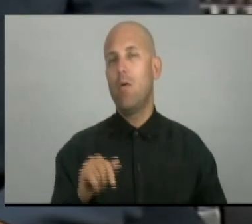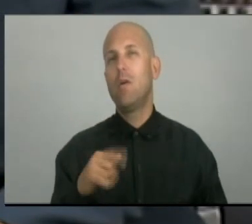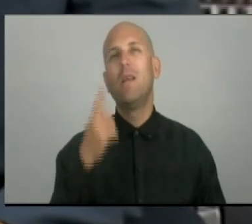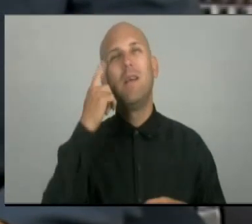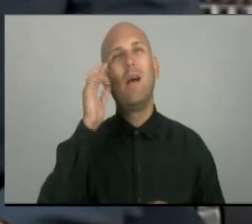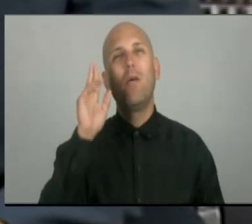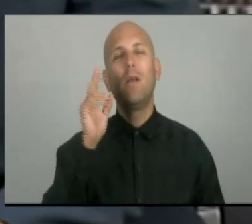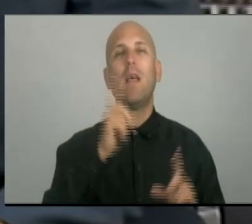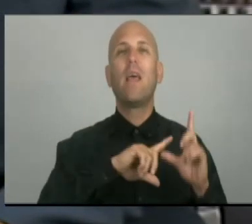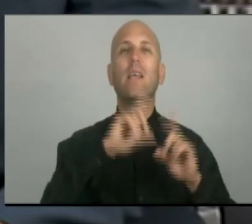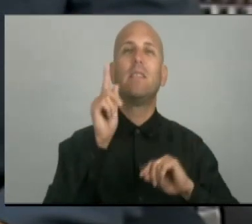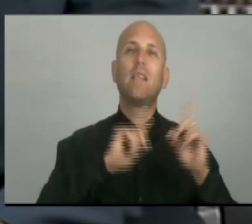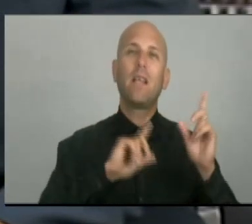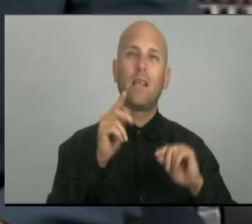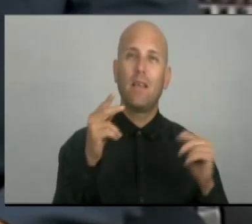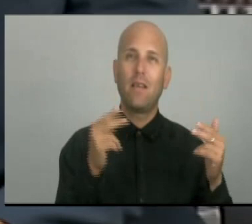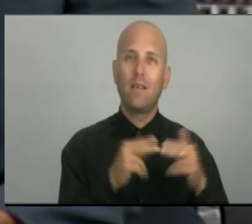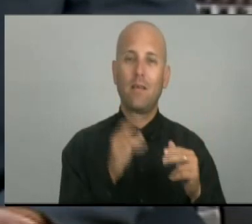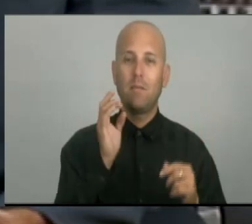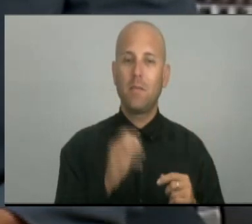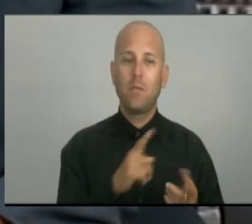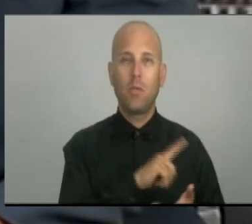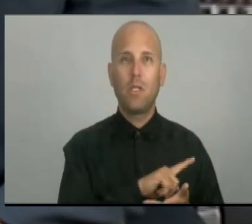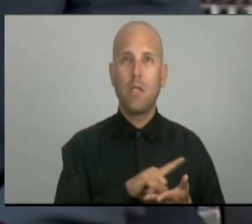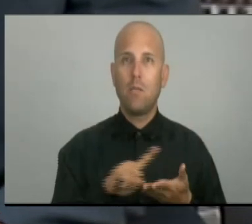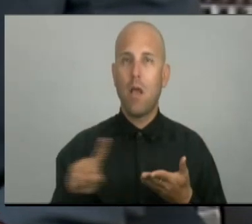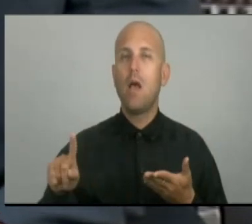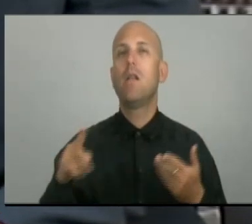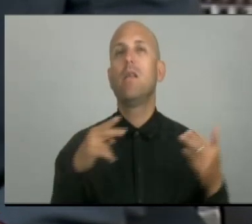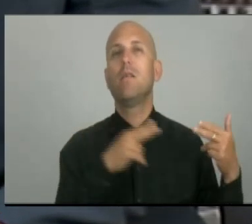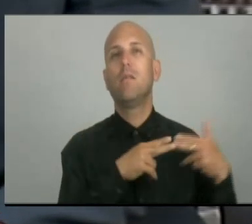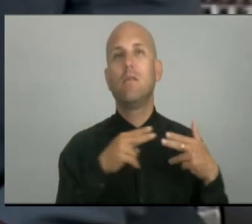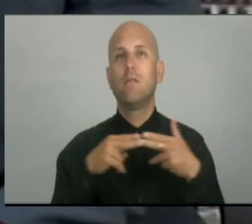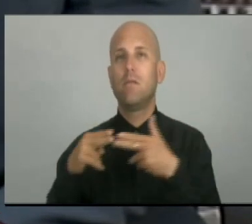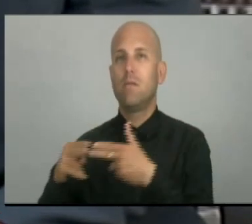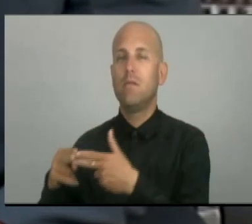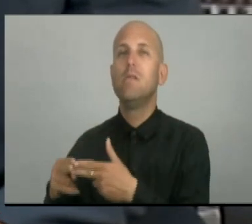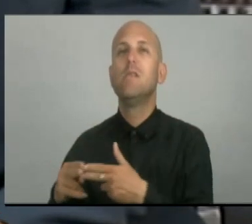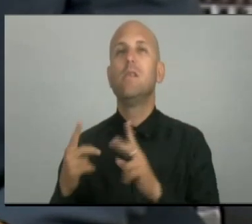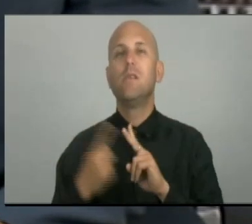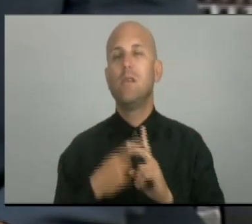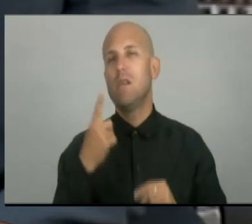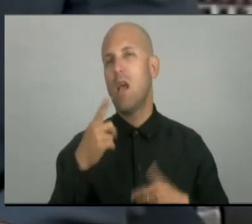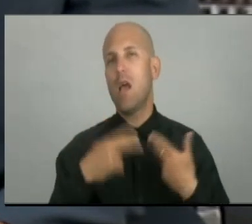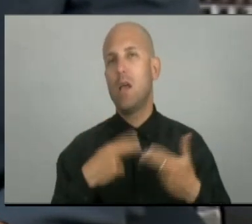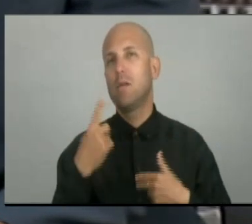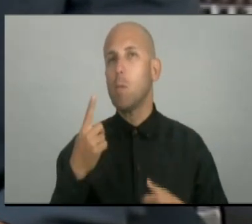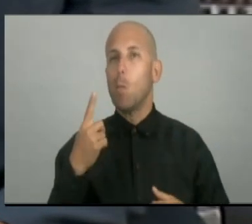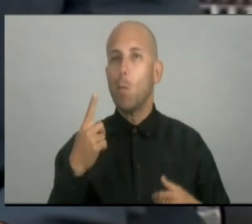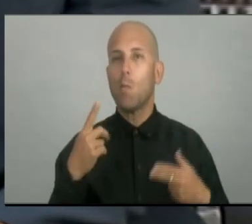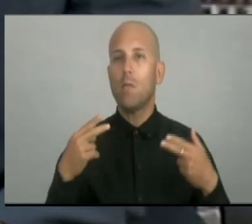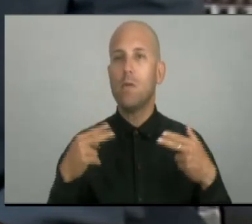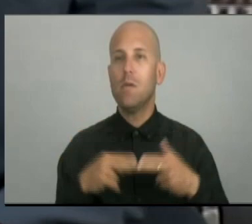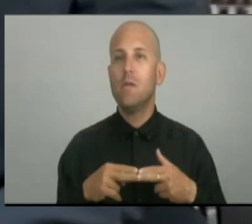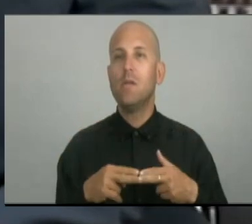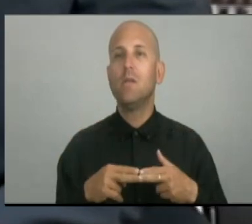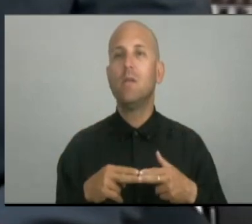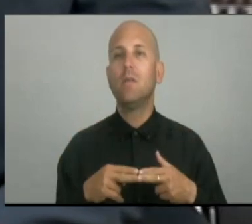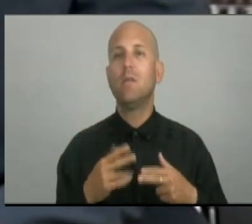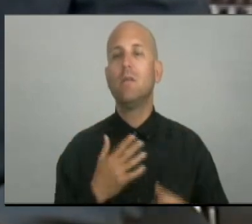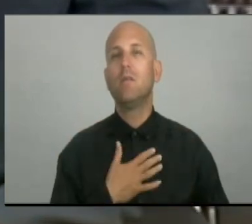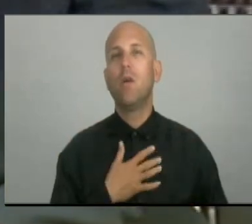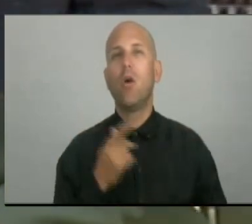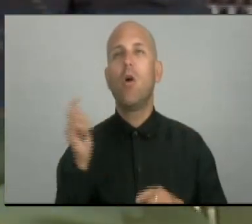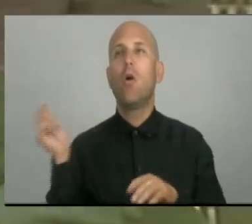estrellas se ha desarrollado durante toda esta semana y aparte tenía un desarrollo de competencias